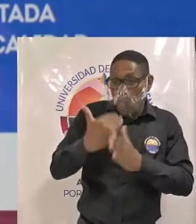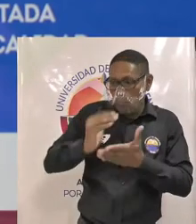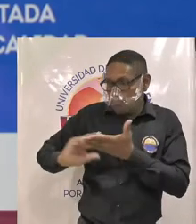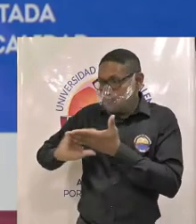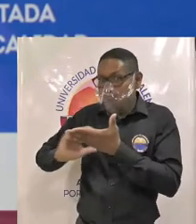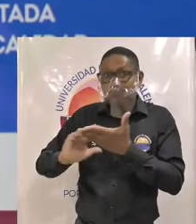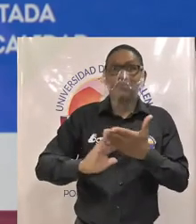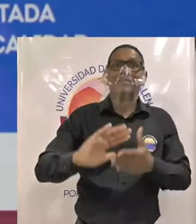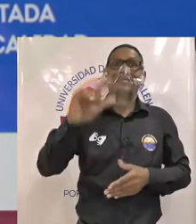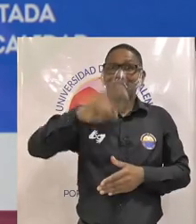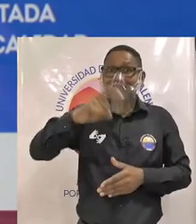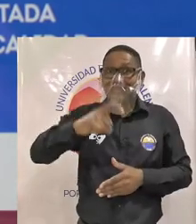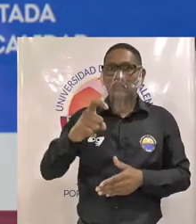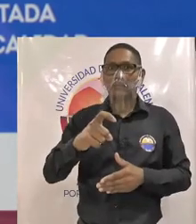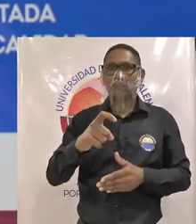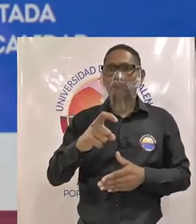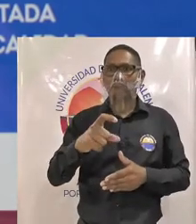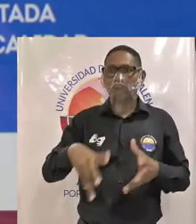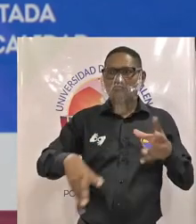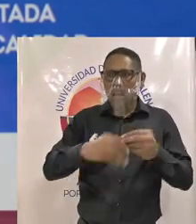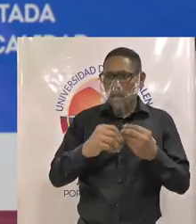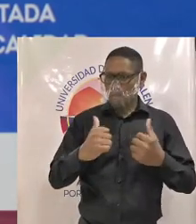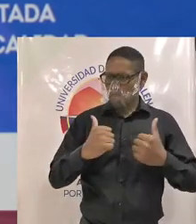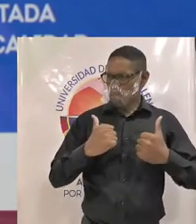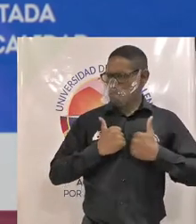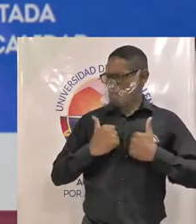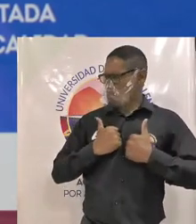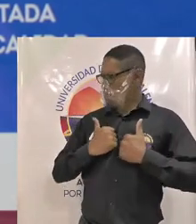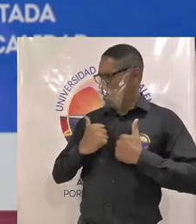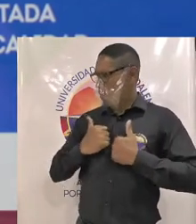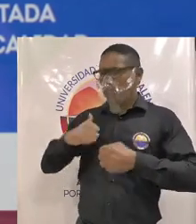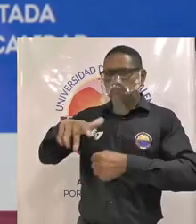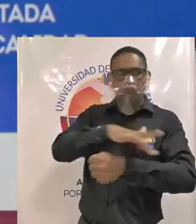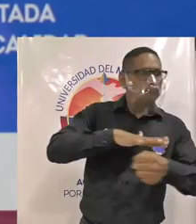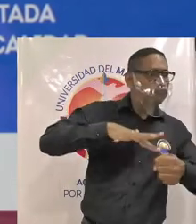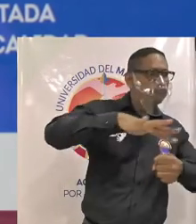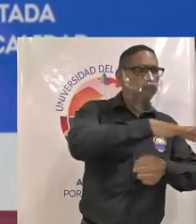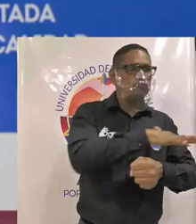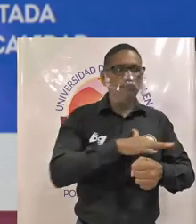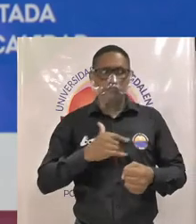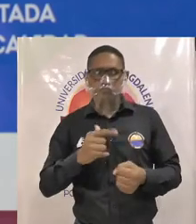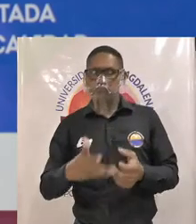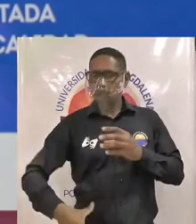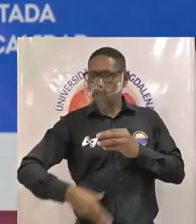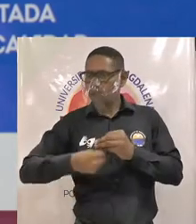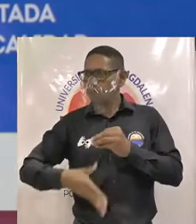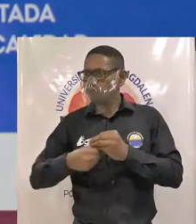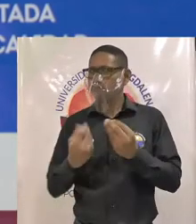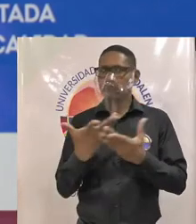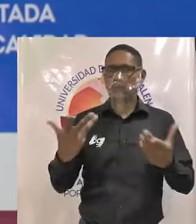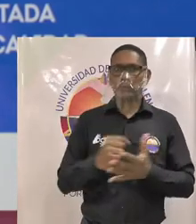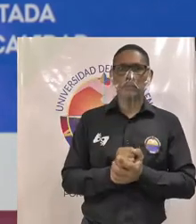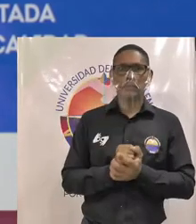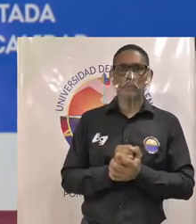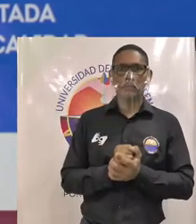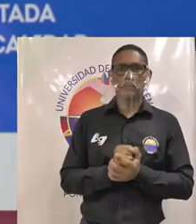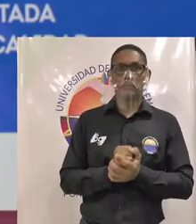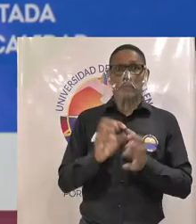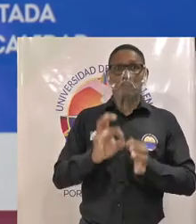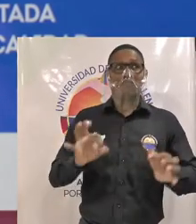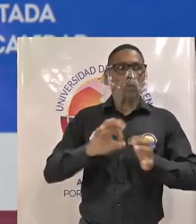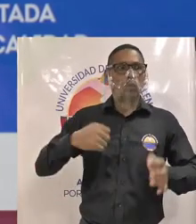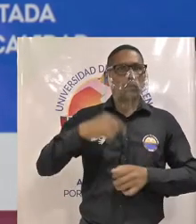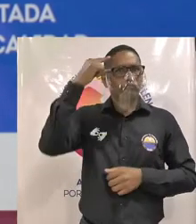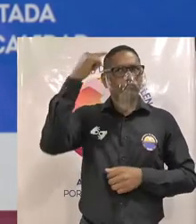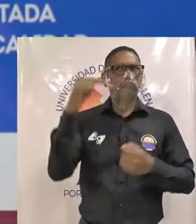recogiendo aspectos de nuestra propia naturaleza de nuestro propio contexto y para esto hemos considerado